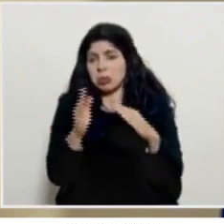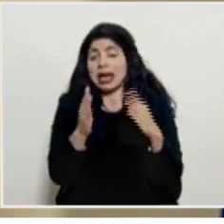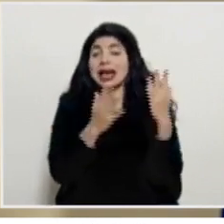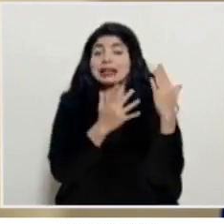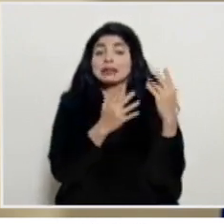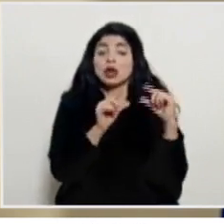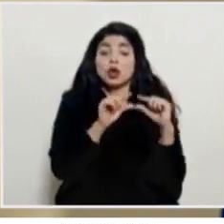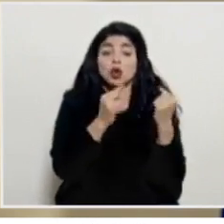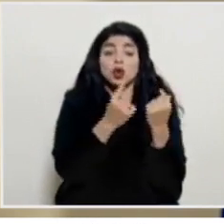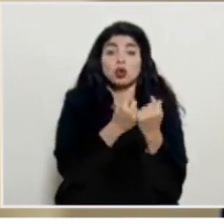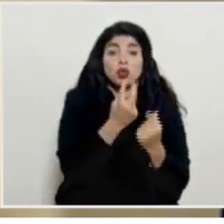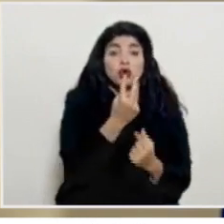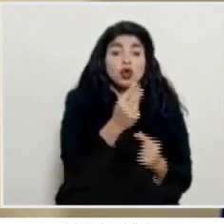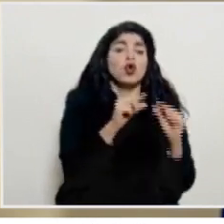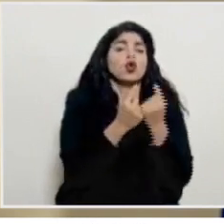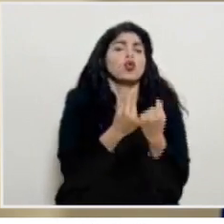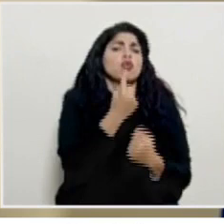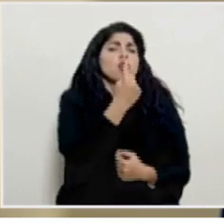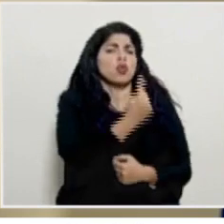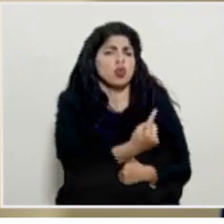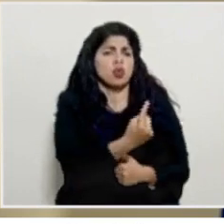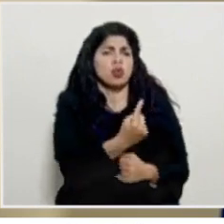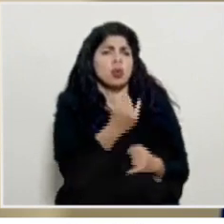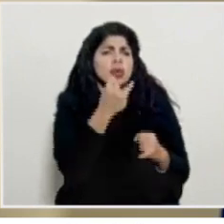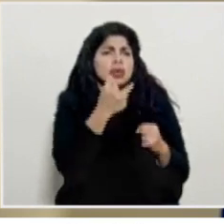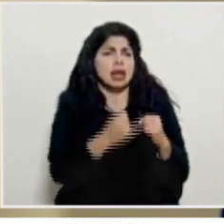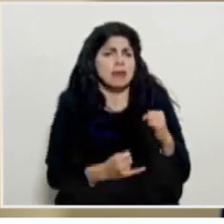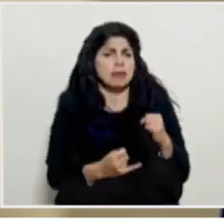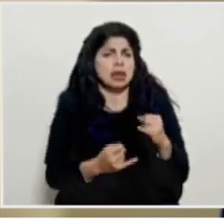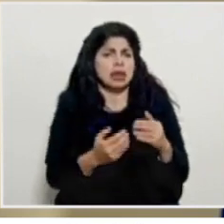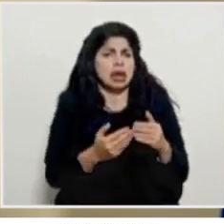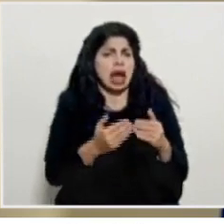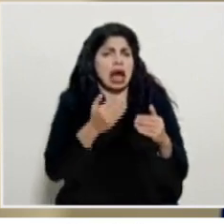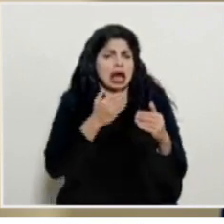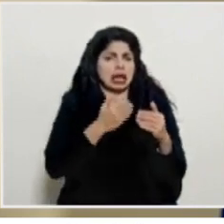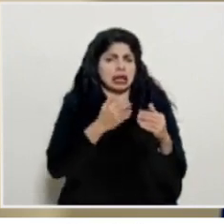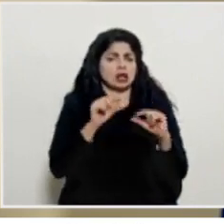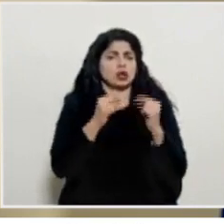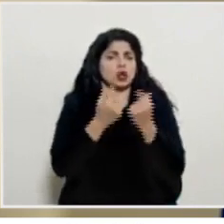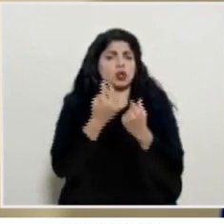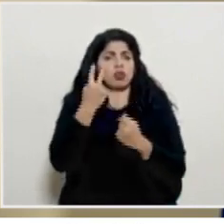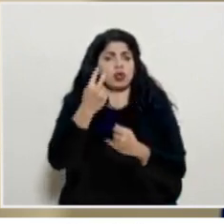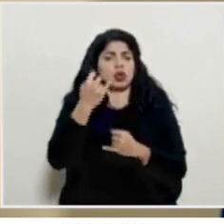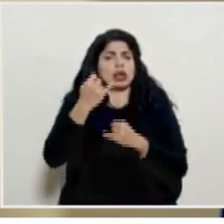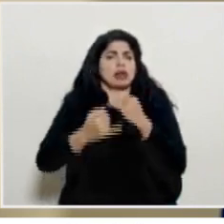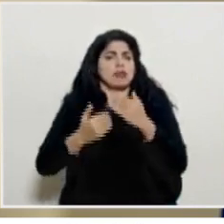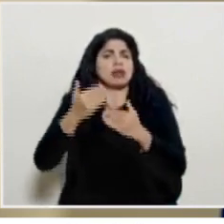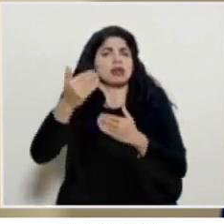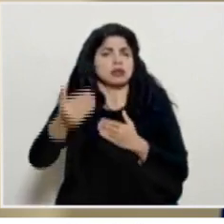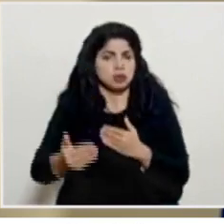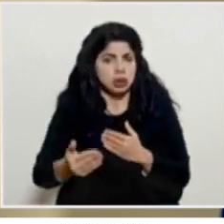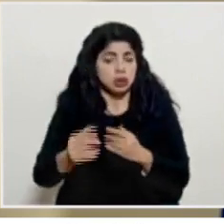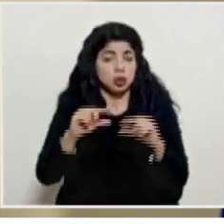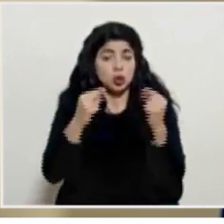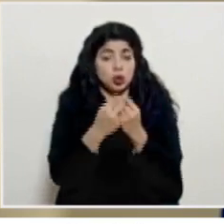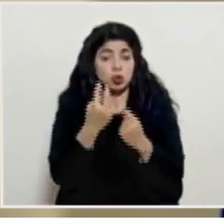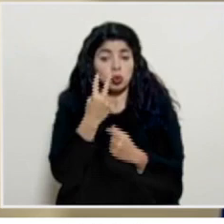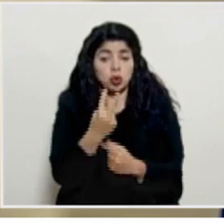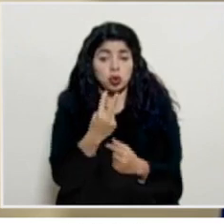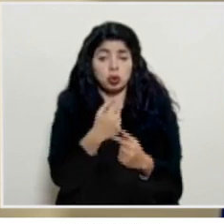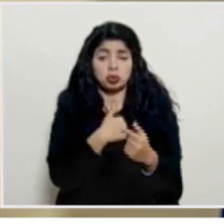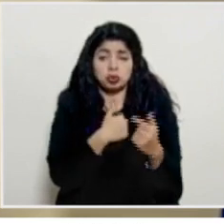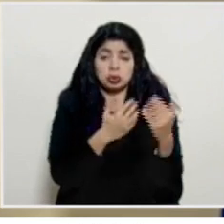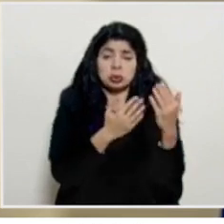2 el grupo 1 terminaría eventualmente antes que el grupo 2 y el grupo 2 esperamos que ya